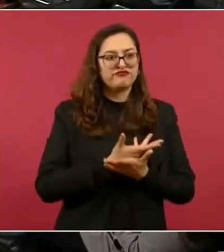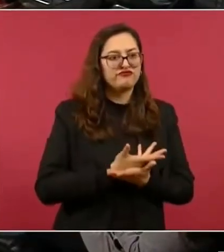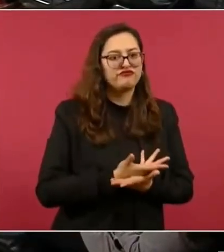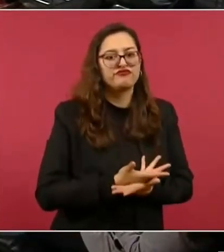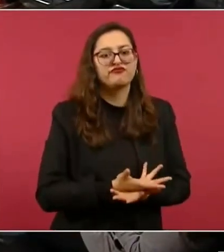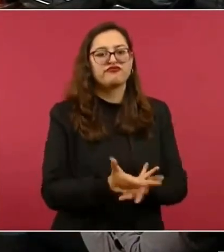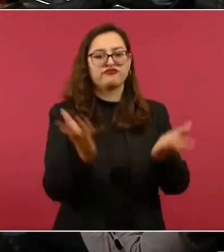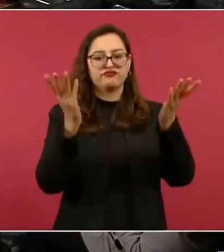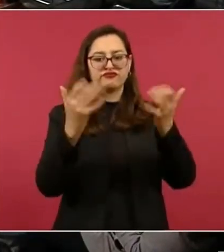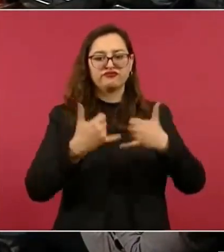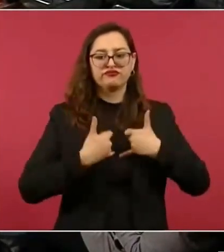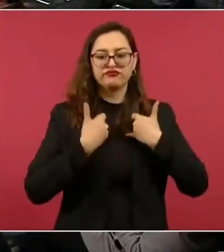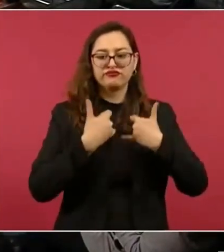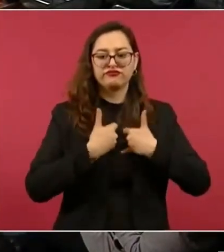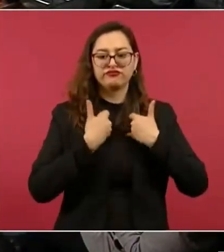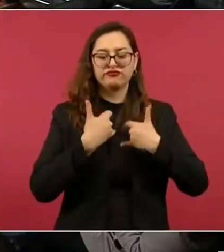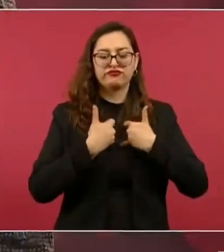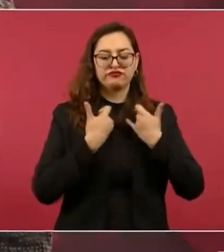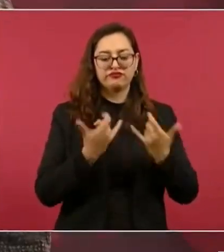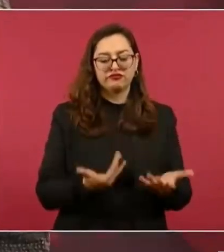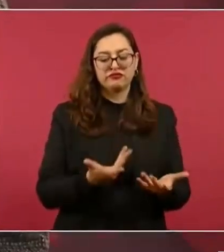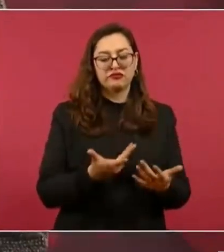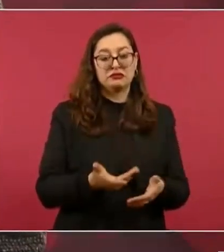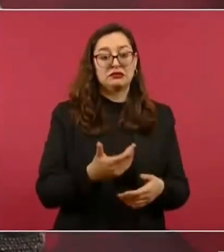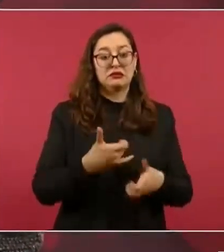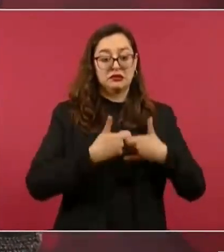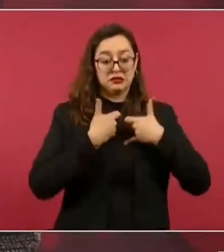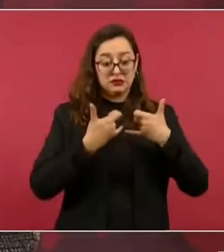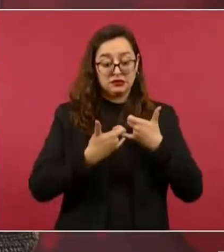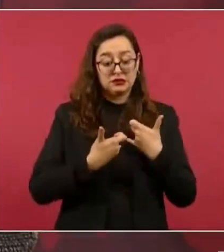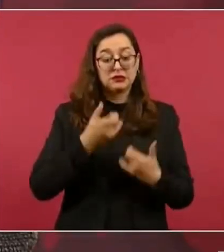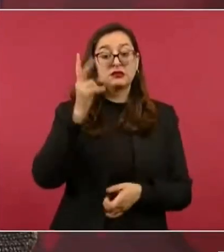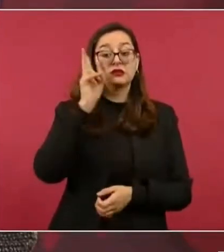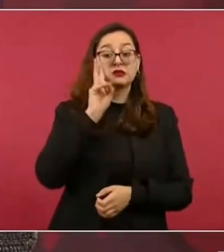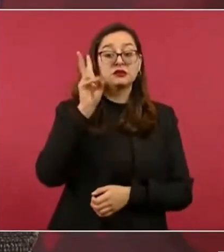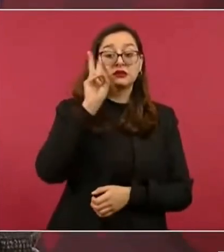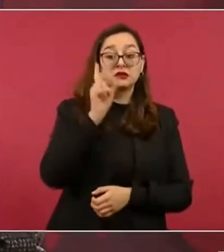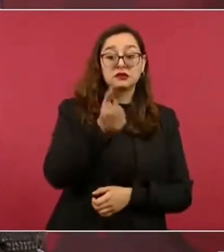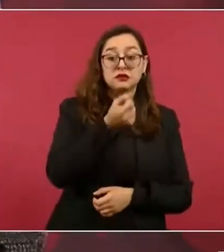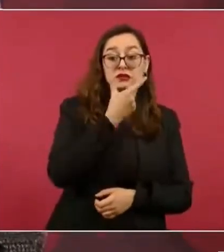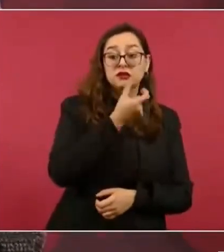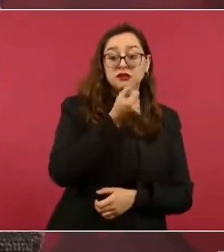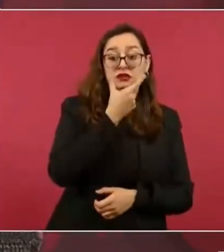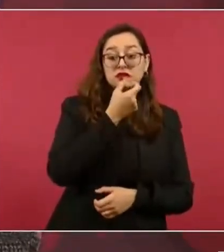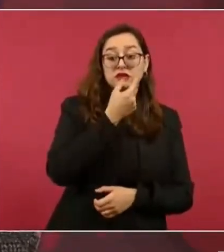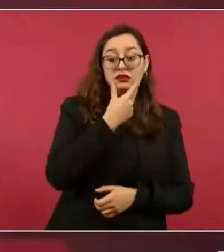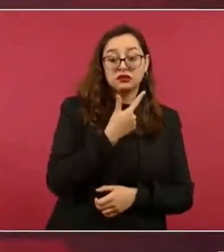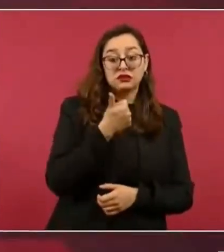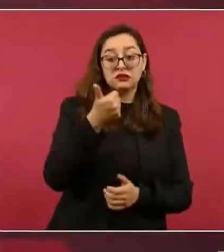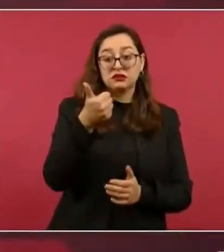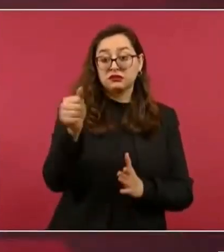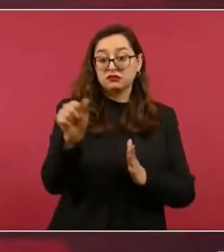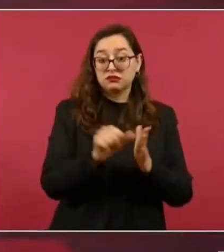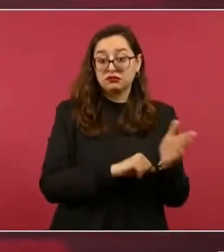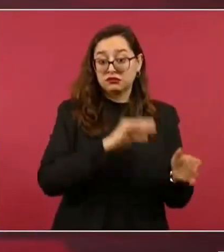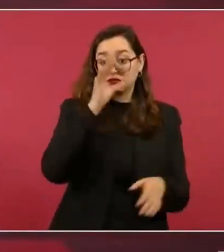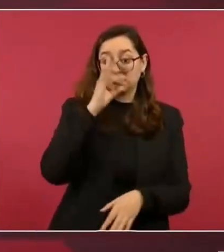jóvenes y a los seis meses ya pierdan la vida.